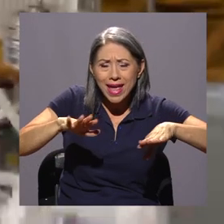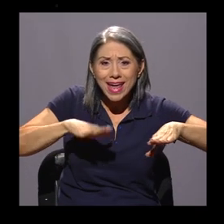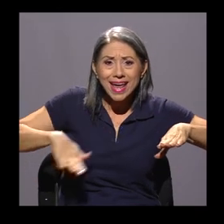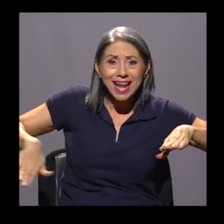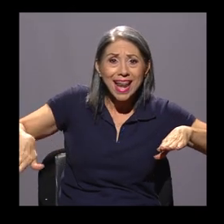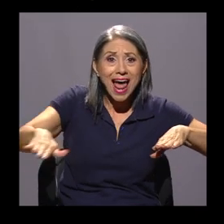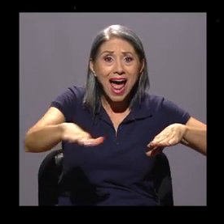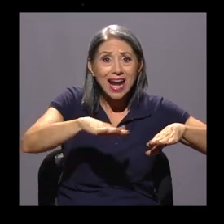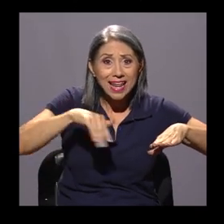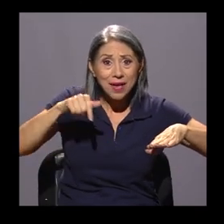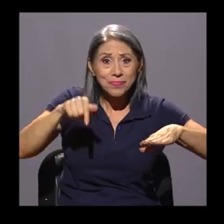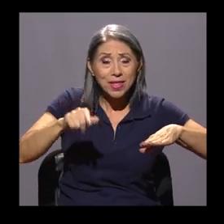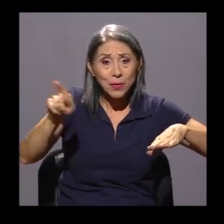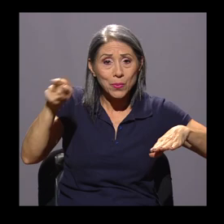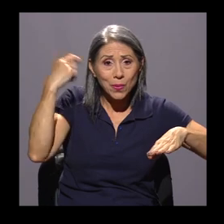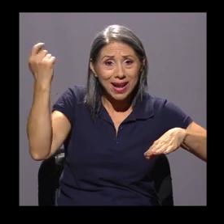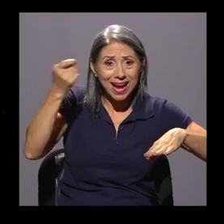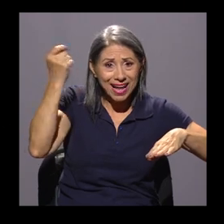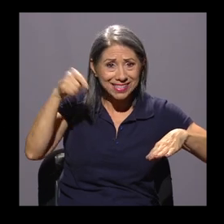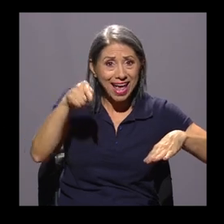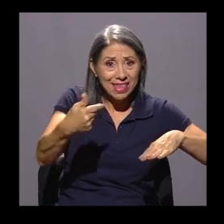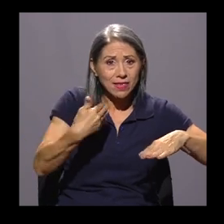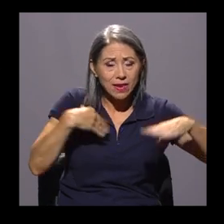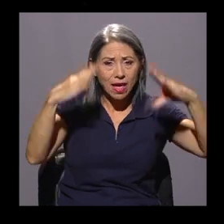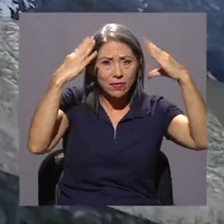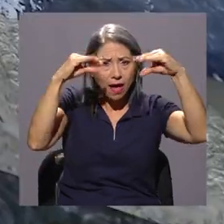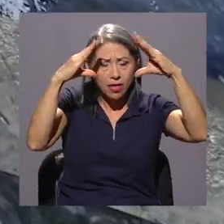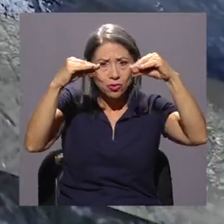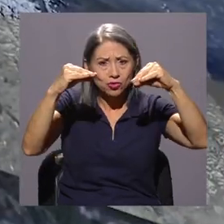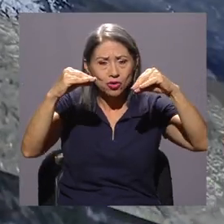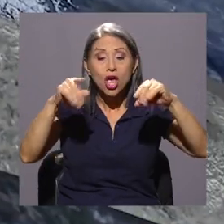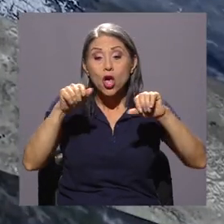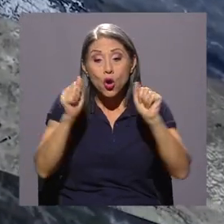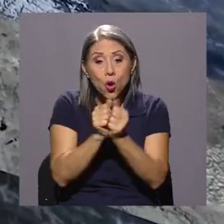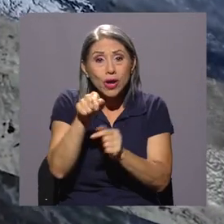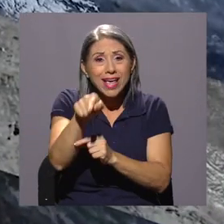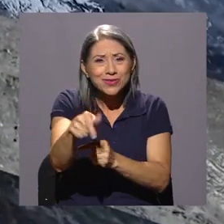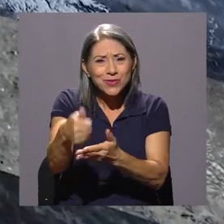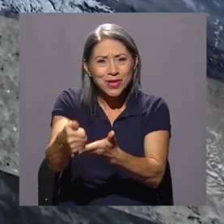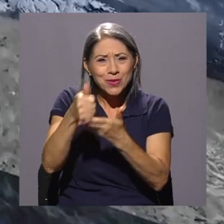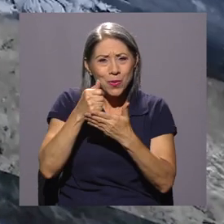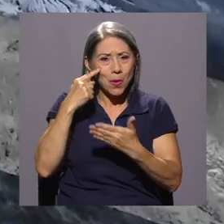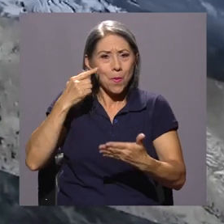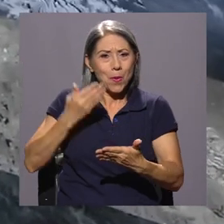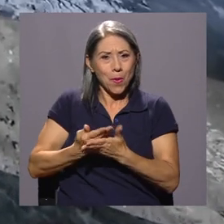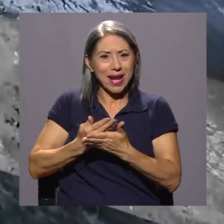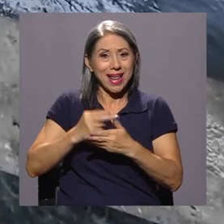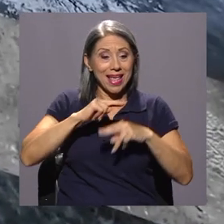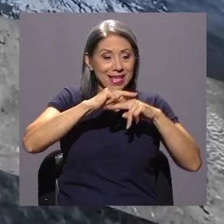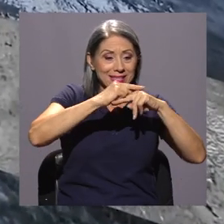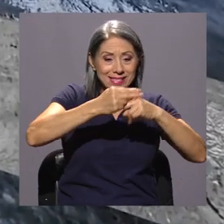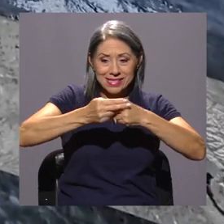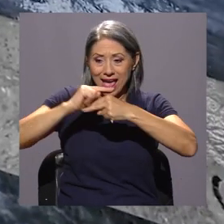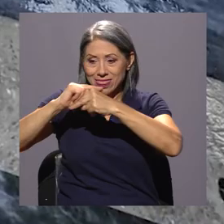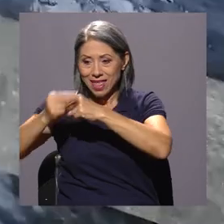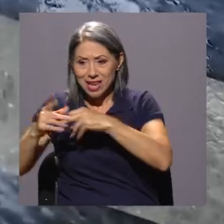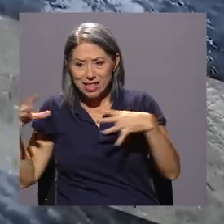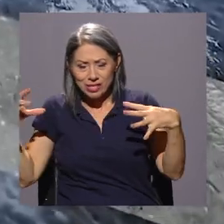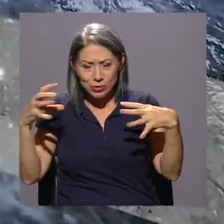del geotérmico Guanacaste, que tenían datos de campo, que nos ayudó a comprobar que los datos de los satélites estaban